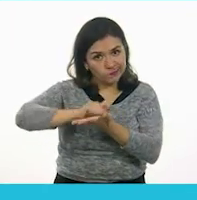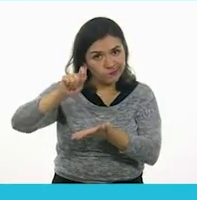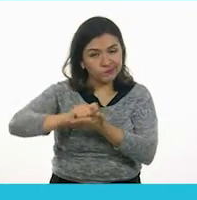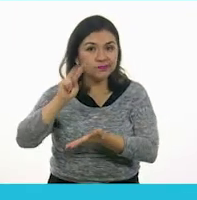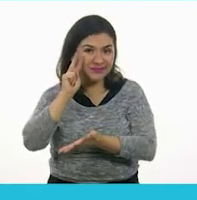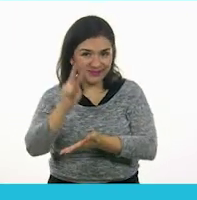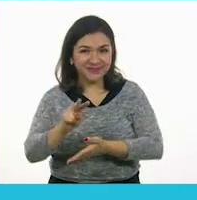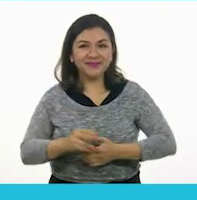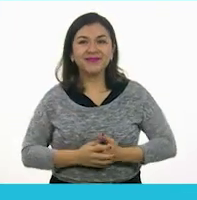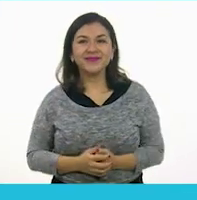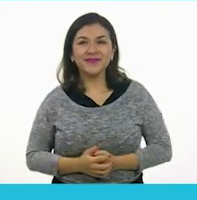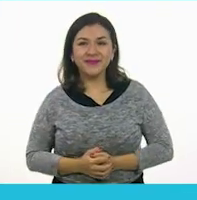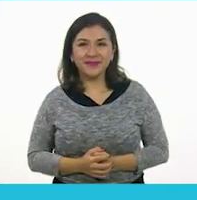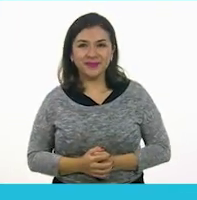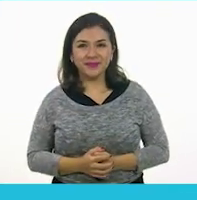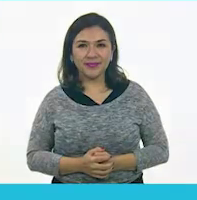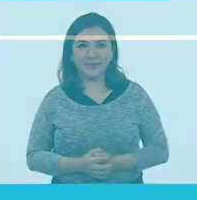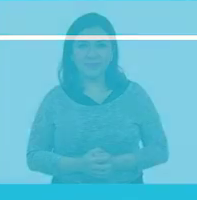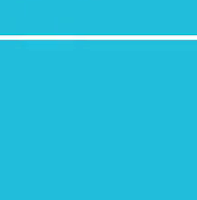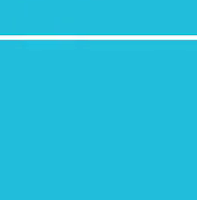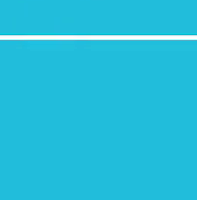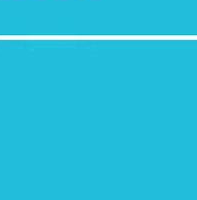.gov.mx.